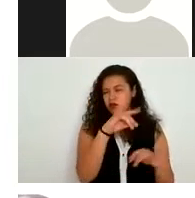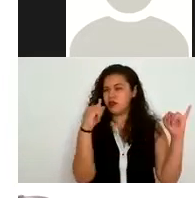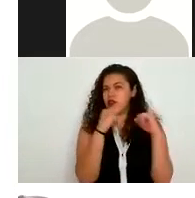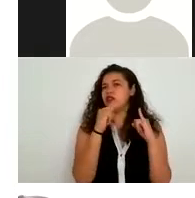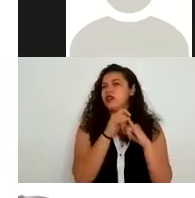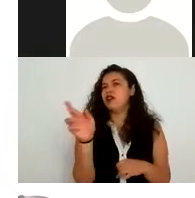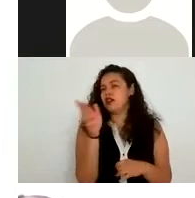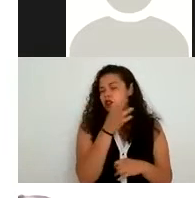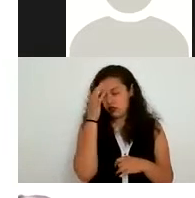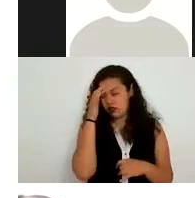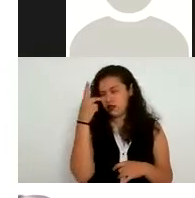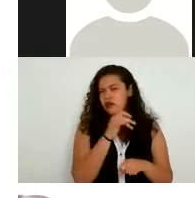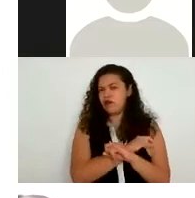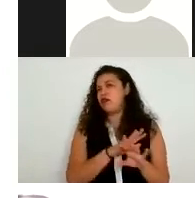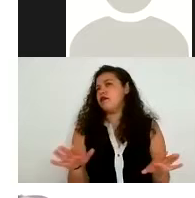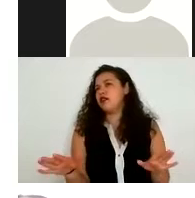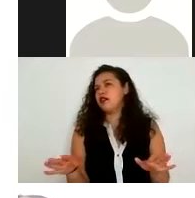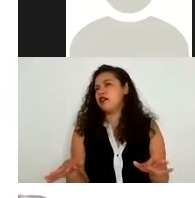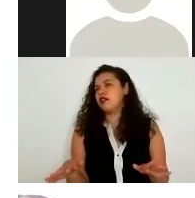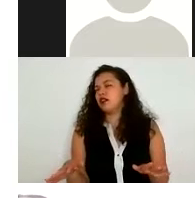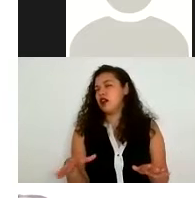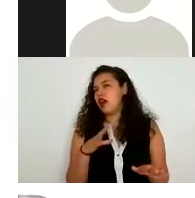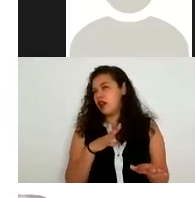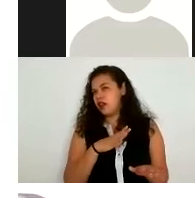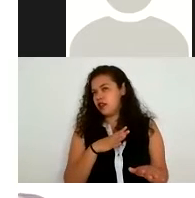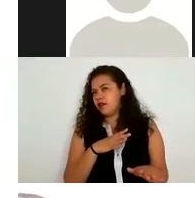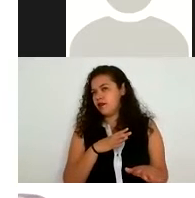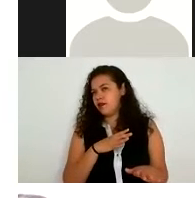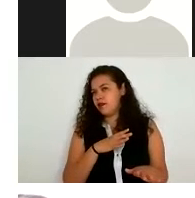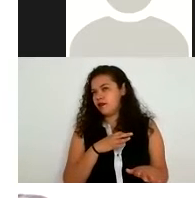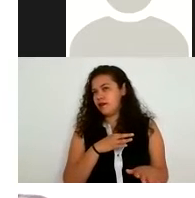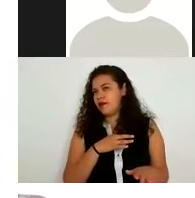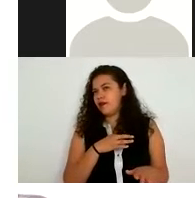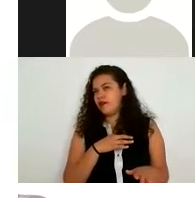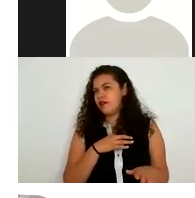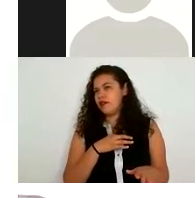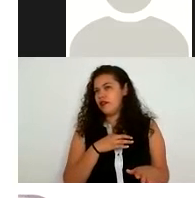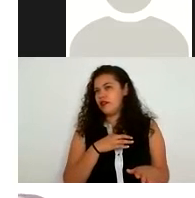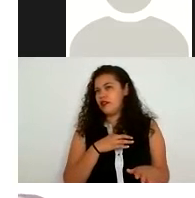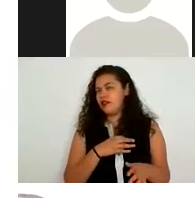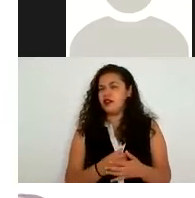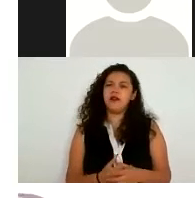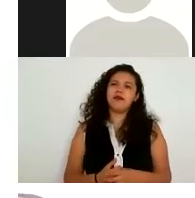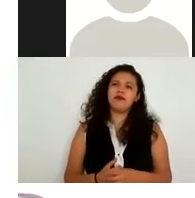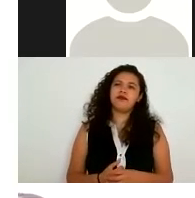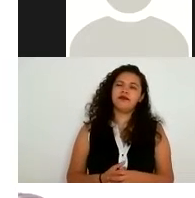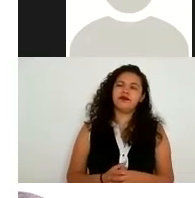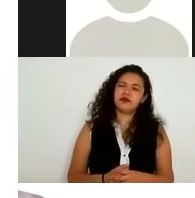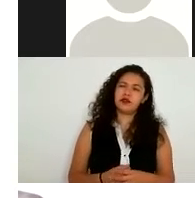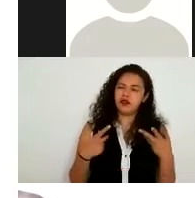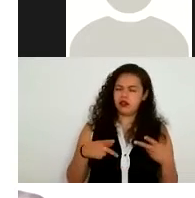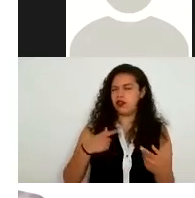teniendo los datos personales que tenemos de quienes los estamos recabando para que podamos